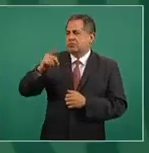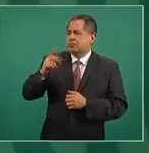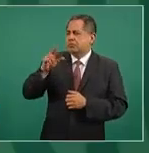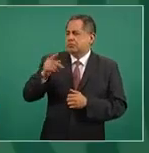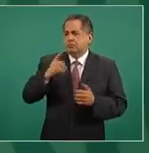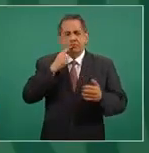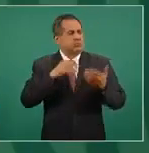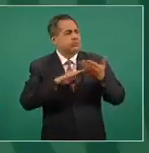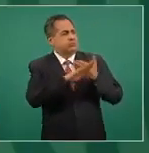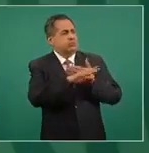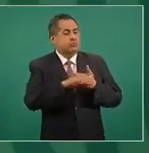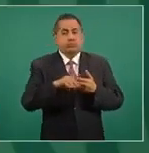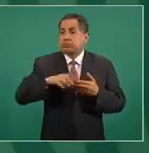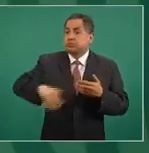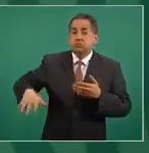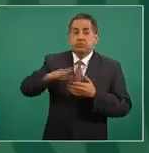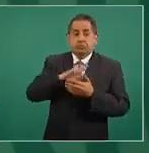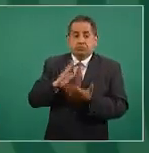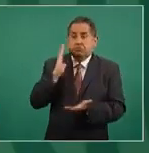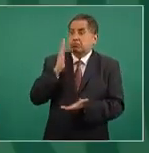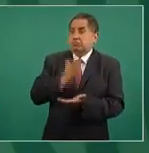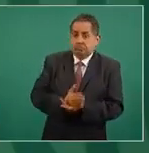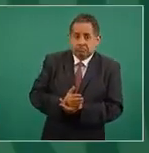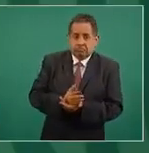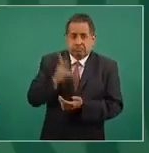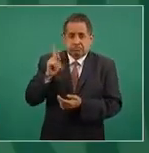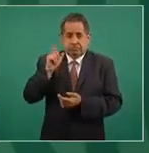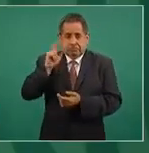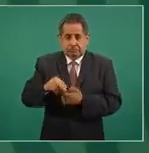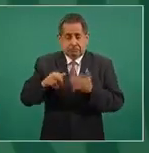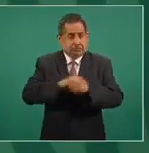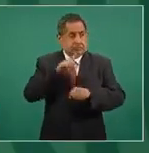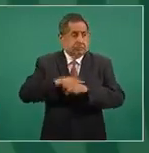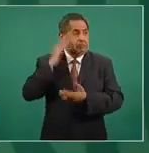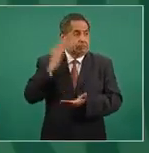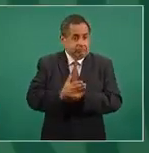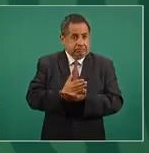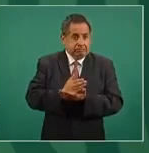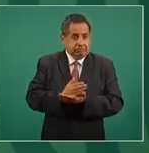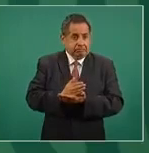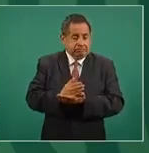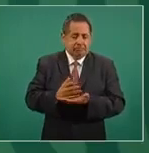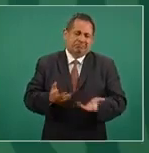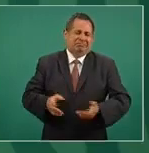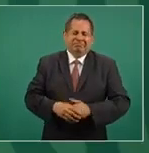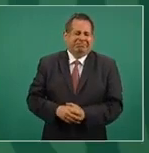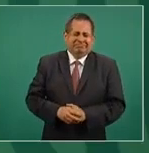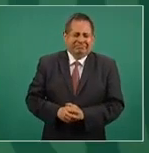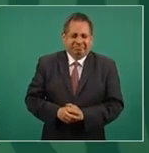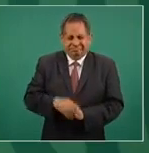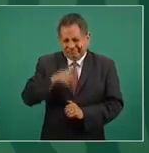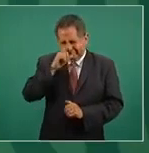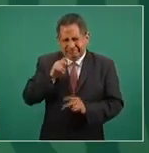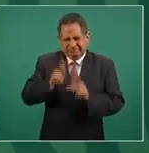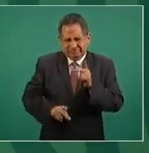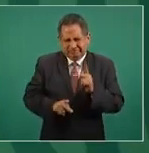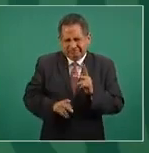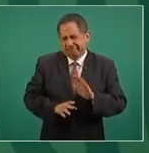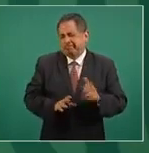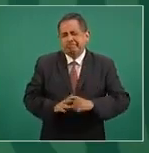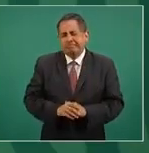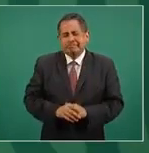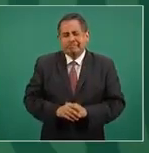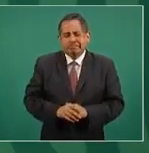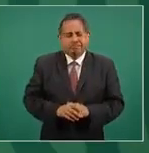Vacunación. Están nuestros adversarios muy